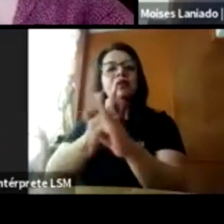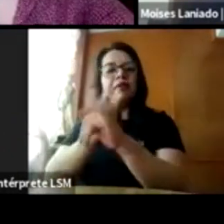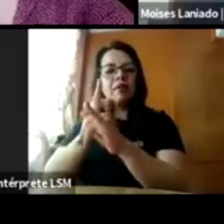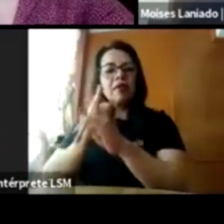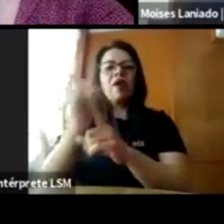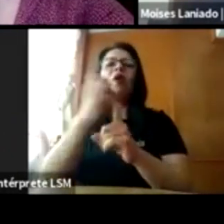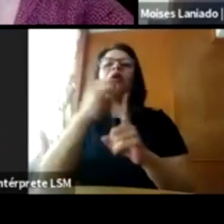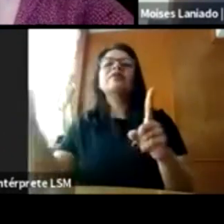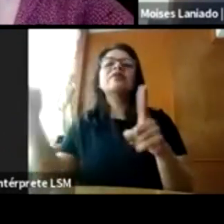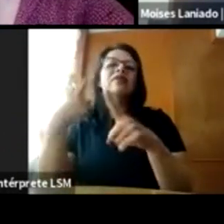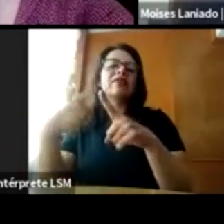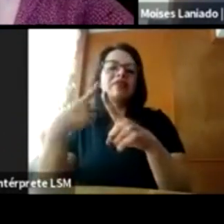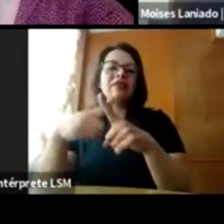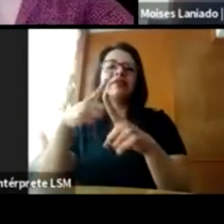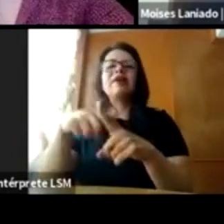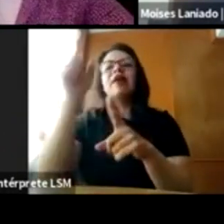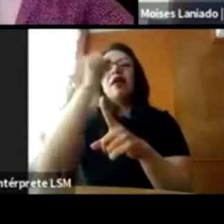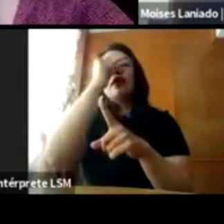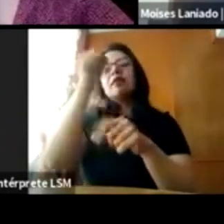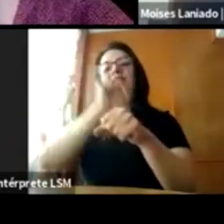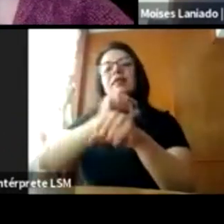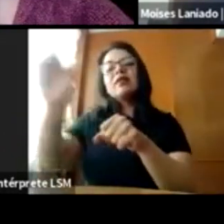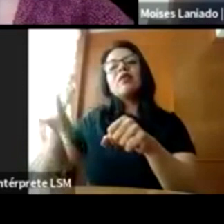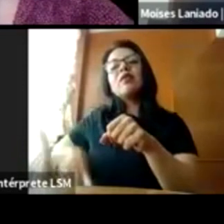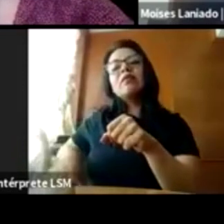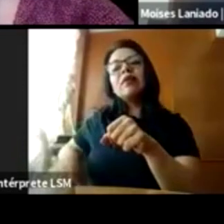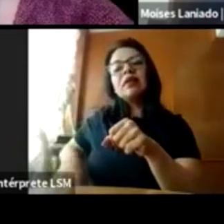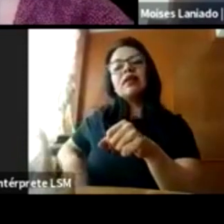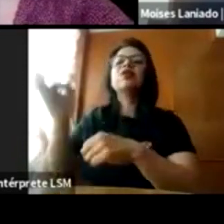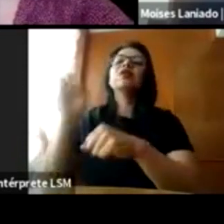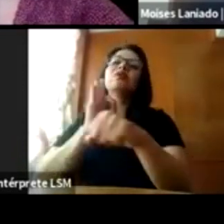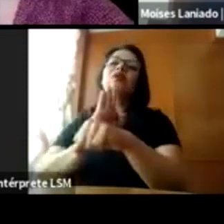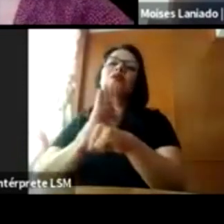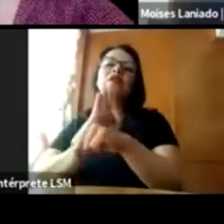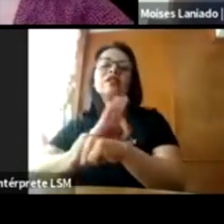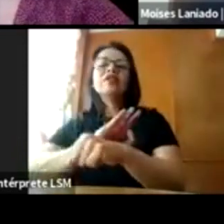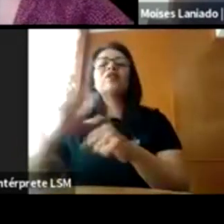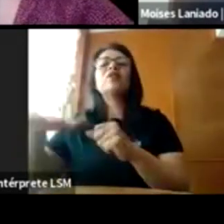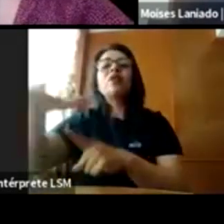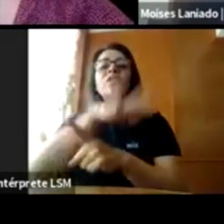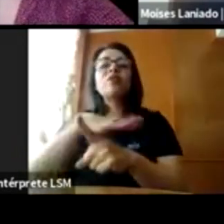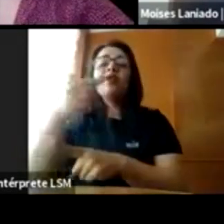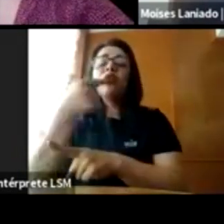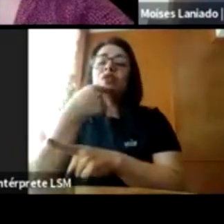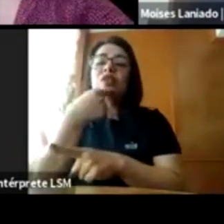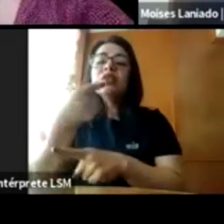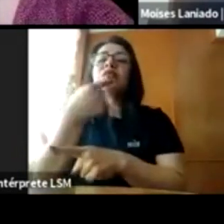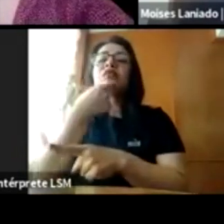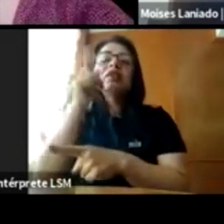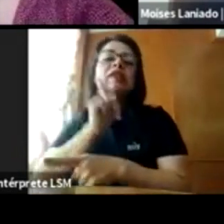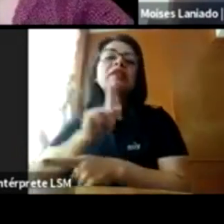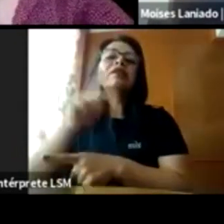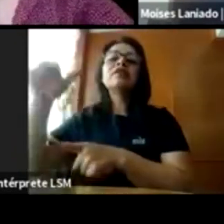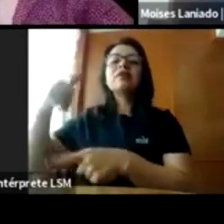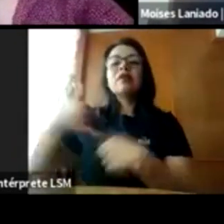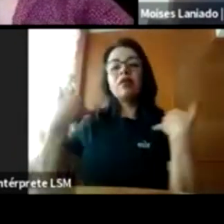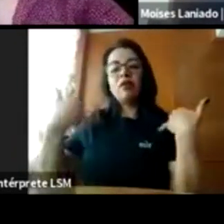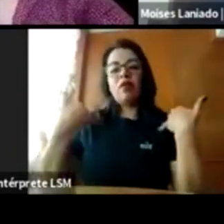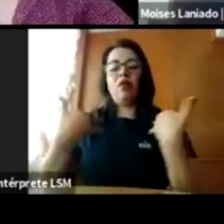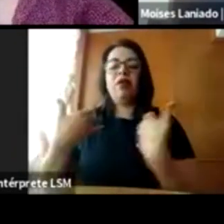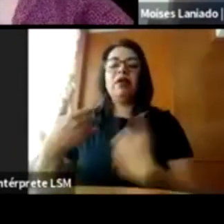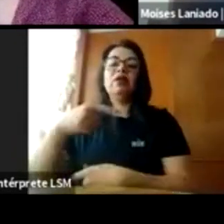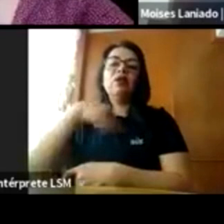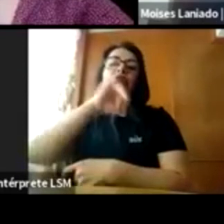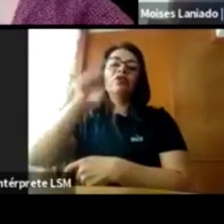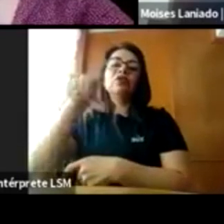la Secretaría de Gobernación y por el Sistema Nacional de Protección Integral de Niñas, Niños y Adolescentes. Yo soy Javier Risco y va a ser